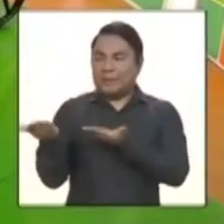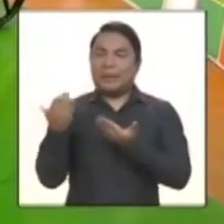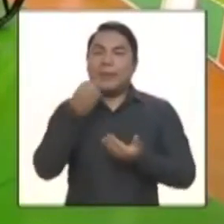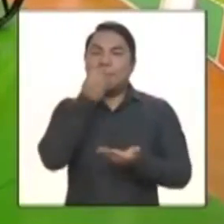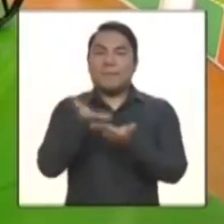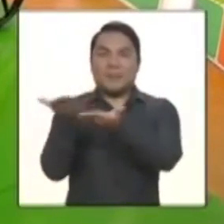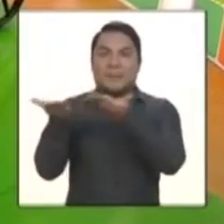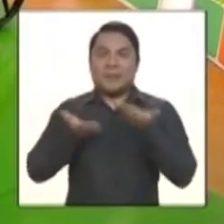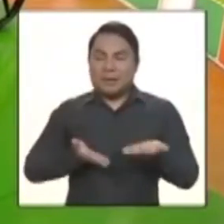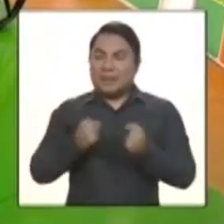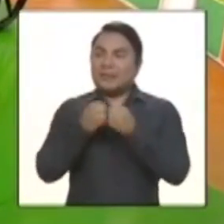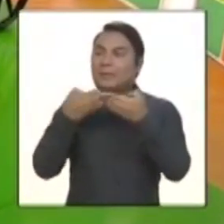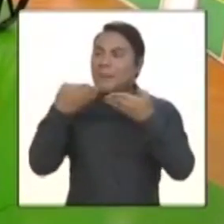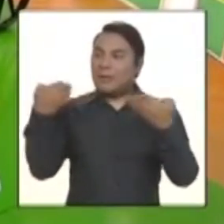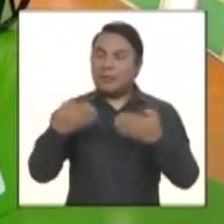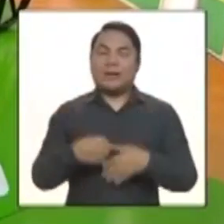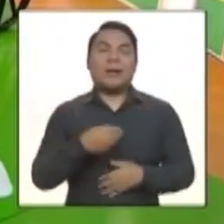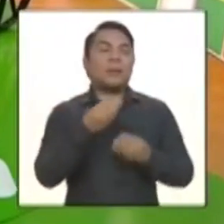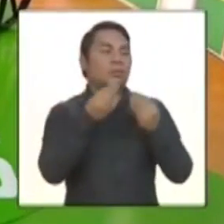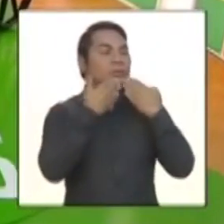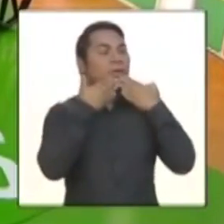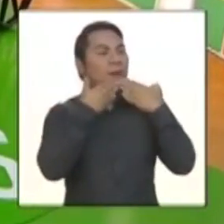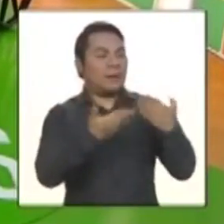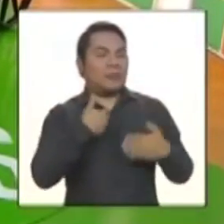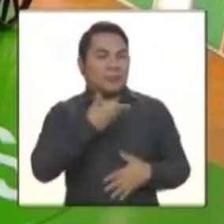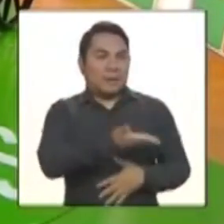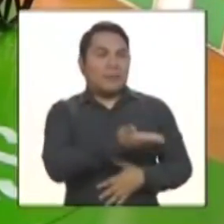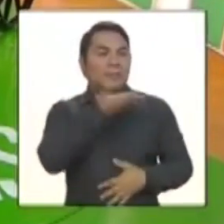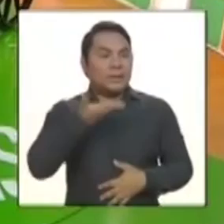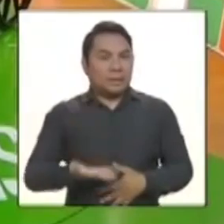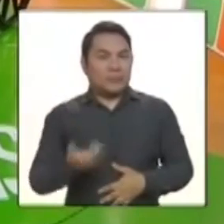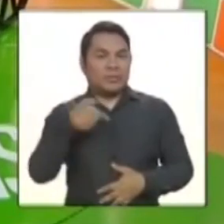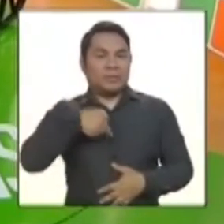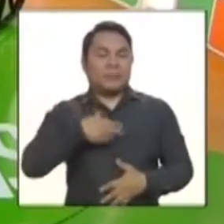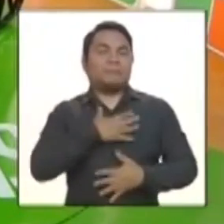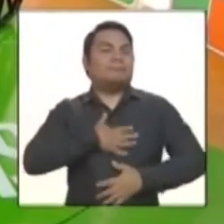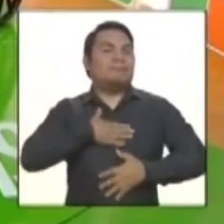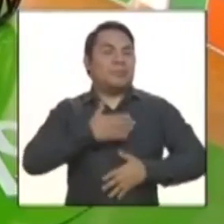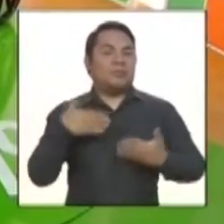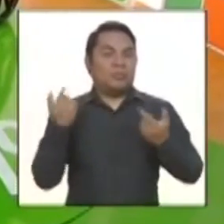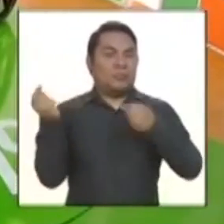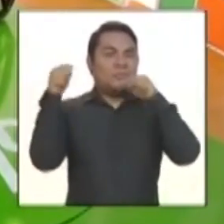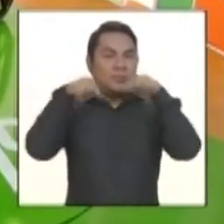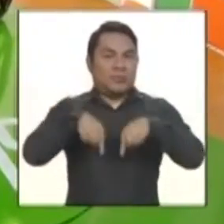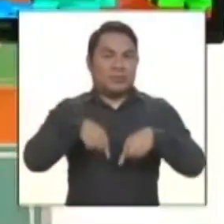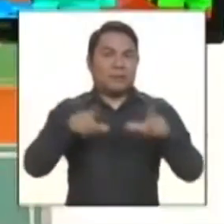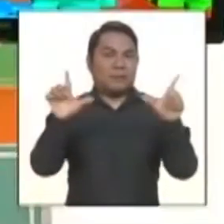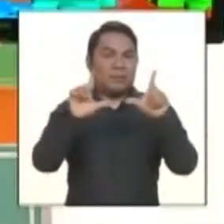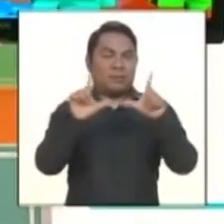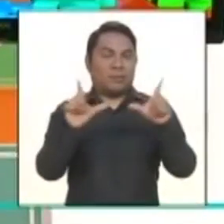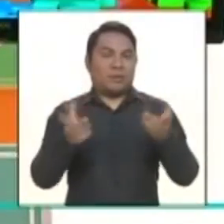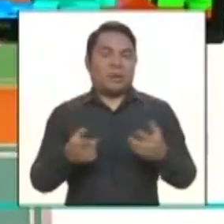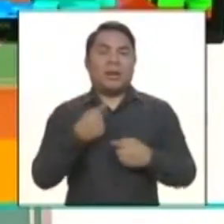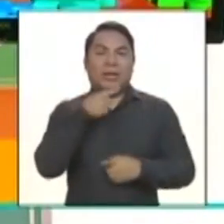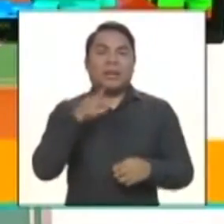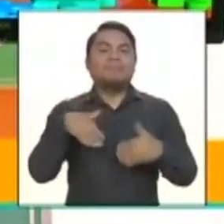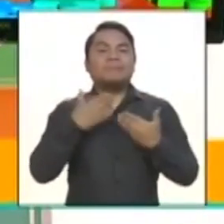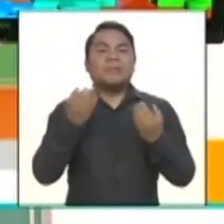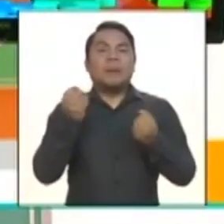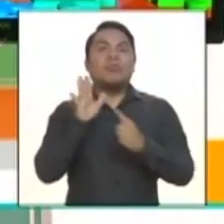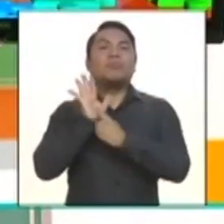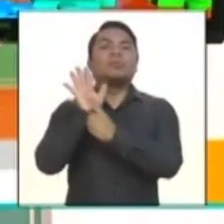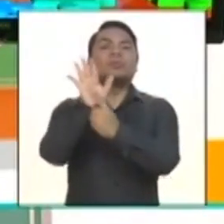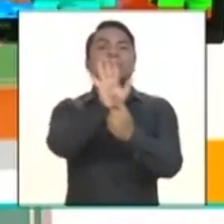Bienvenido a Sin Barreras. Bien, muchísimas gracias por la invitación. Es un placer poder estar en este programa y sobre todo poder dar más